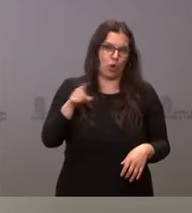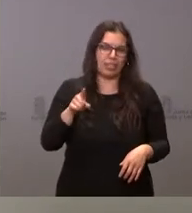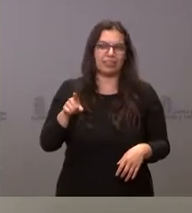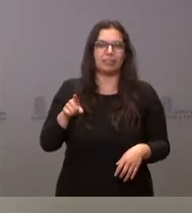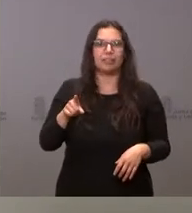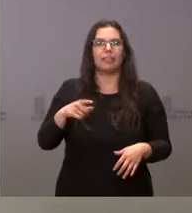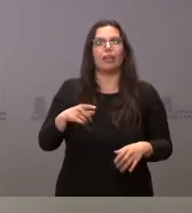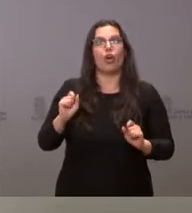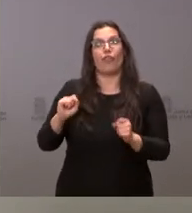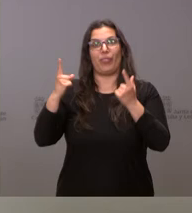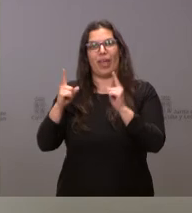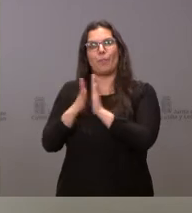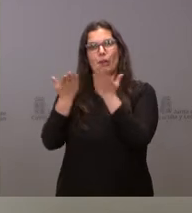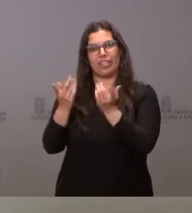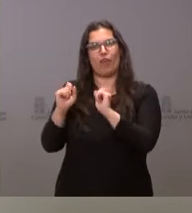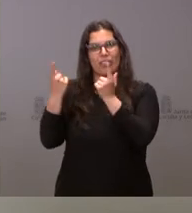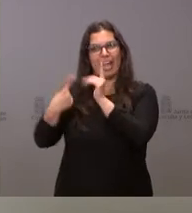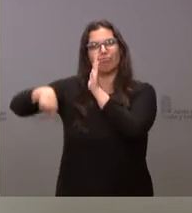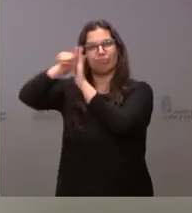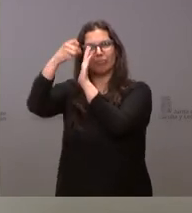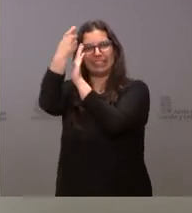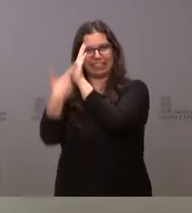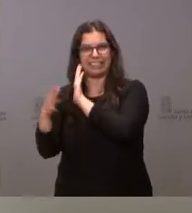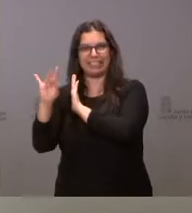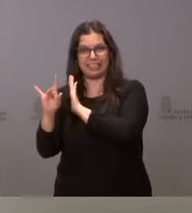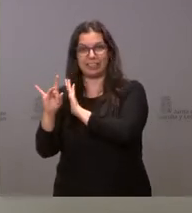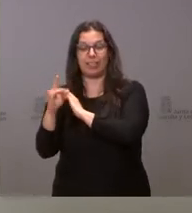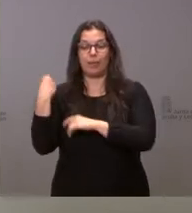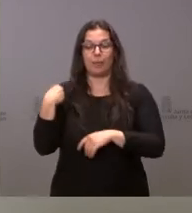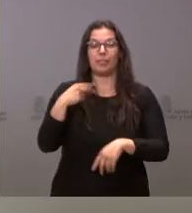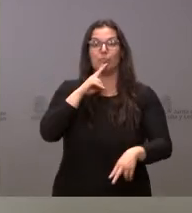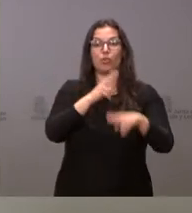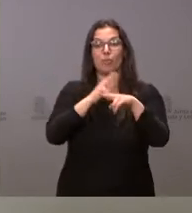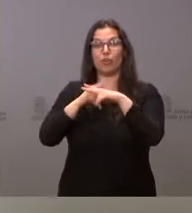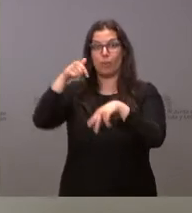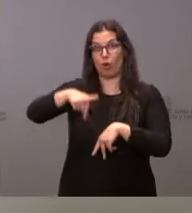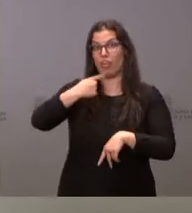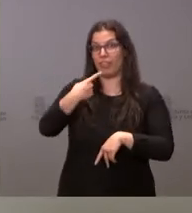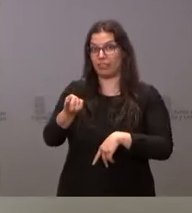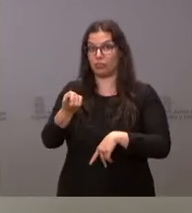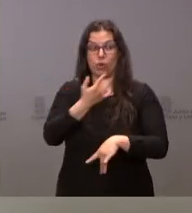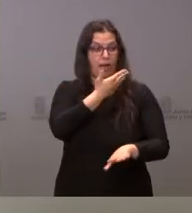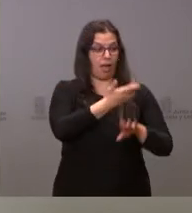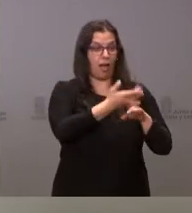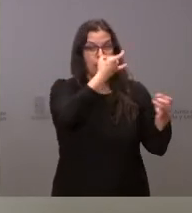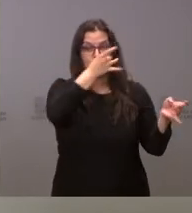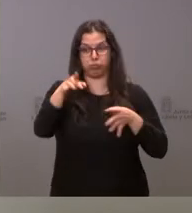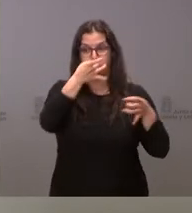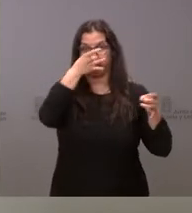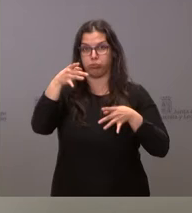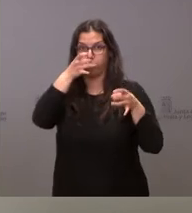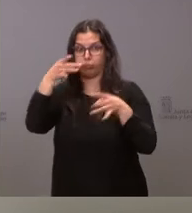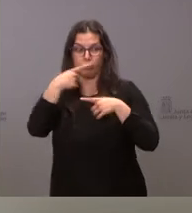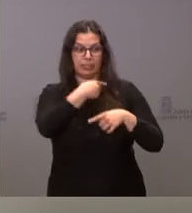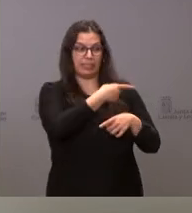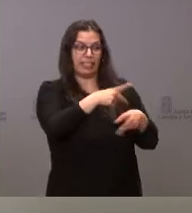figura en el boletín de la comunidad. Las personas que aquí se nombran, sustituyen a las que desempeñaban sus cargos hasta el momento presente, lógicamente, aquellas